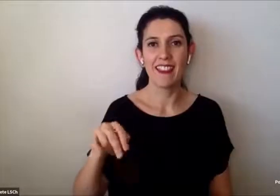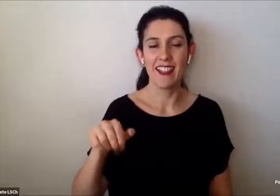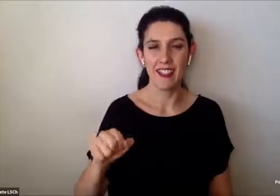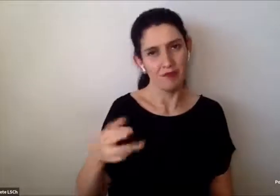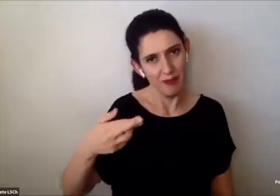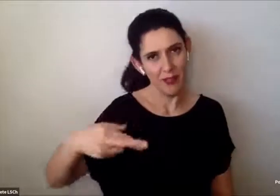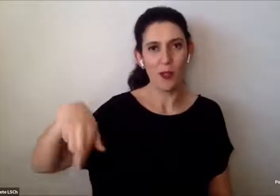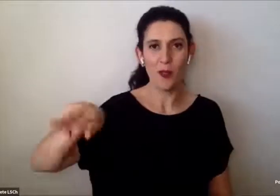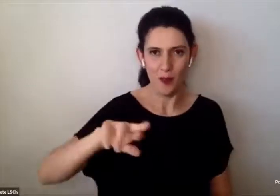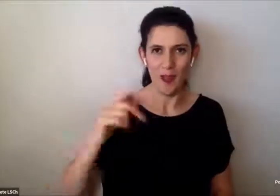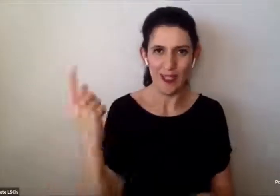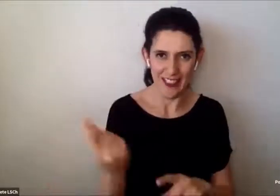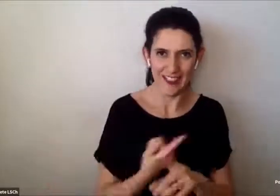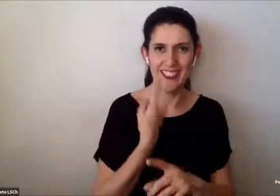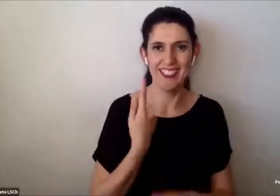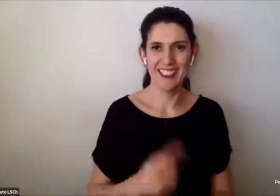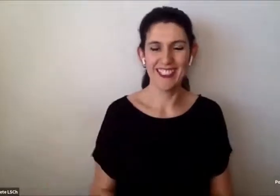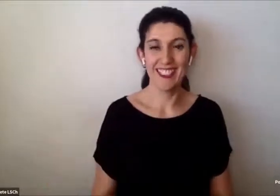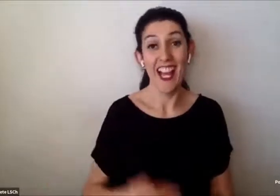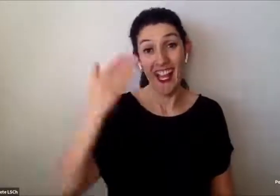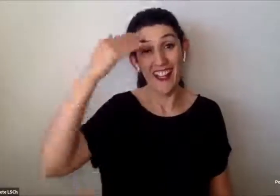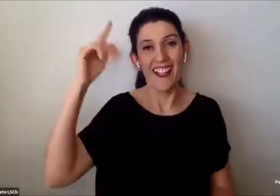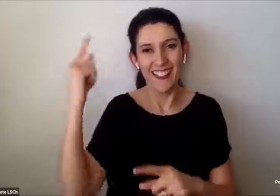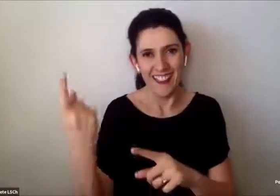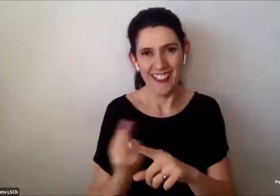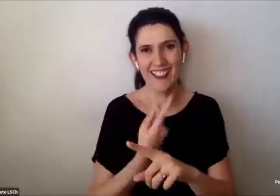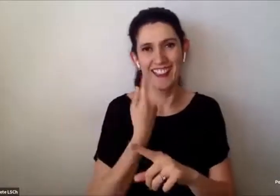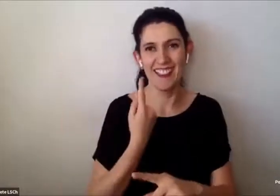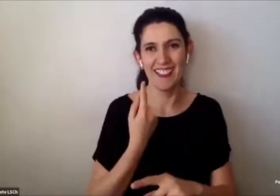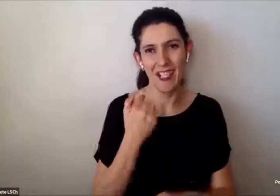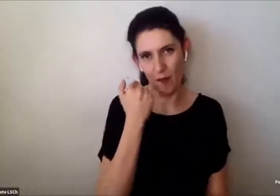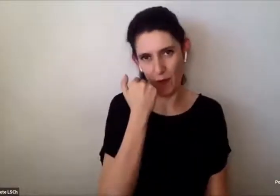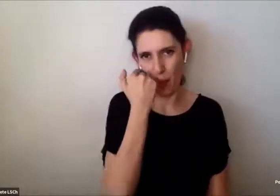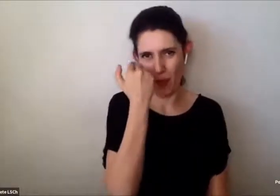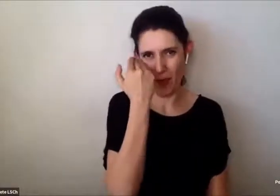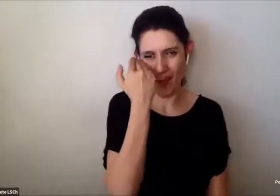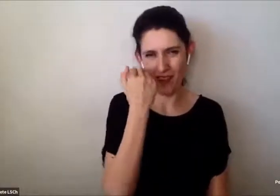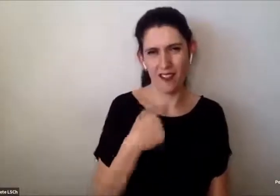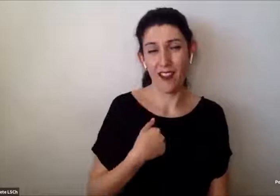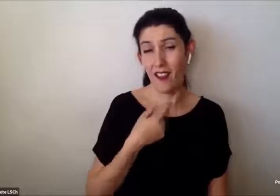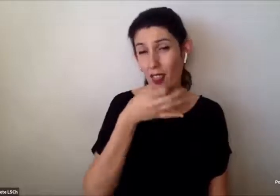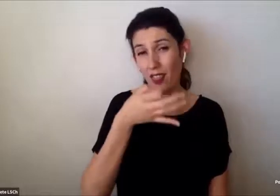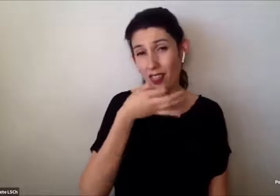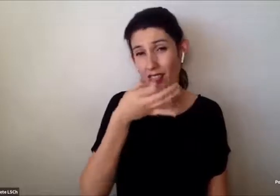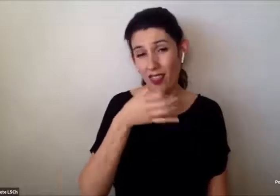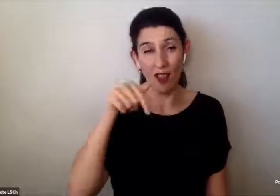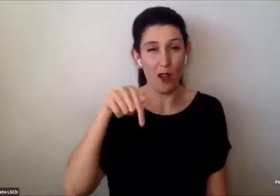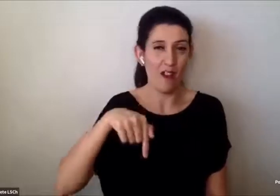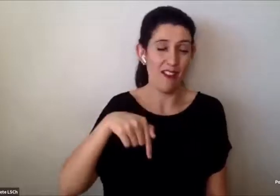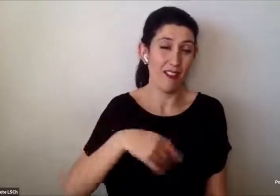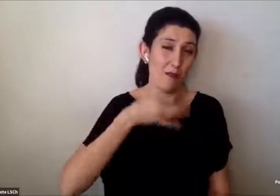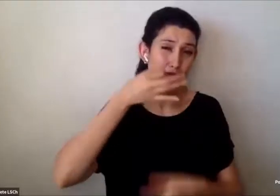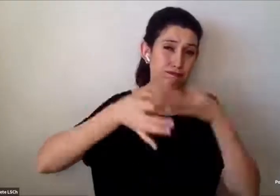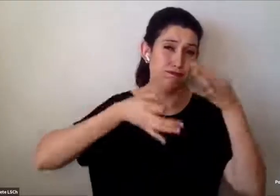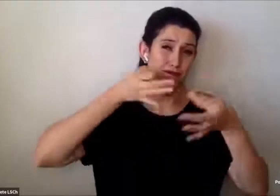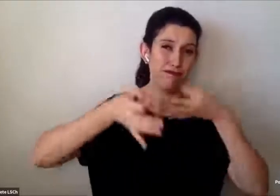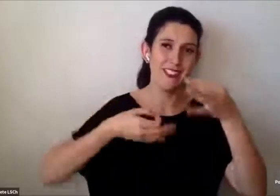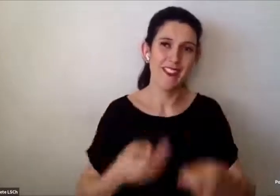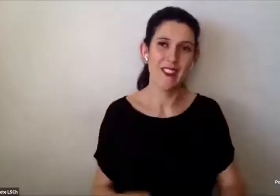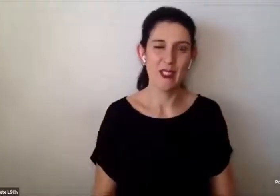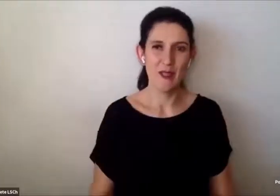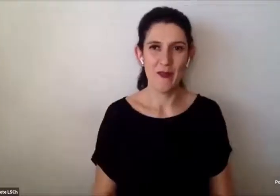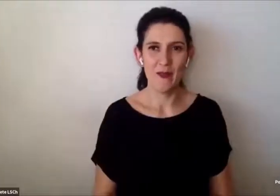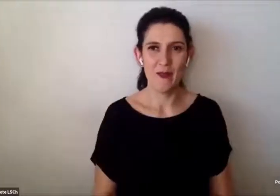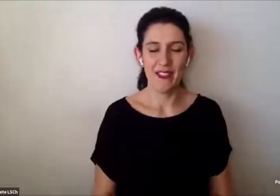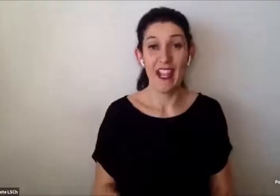Hola de nuevo que vergüenza estoy hablando demasiado hoy día bueno antes de empezar